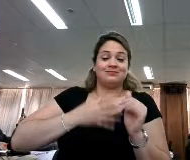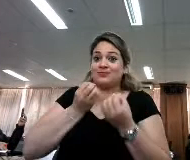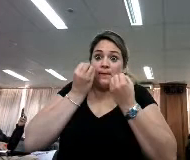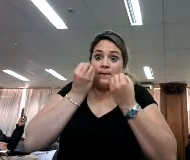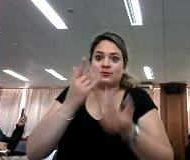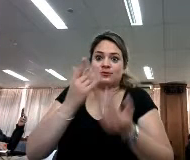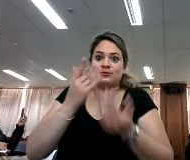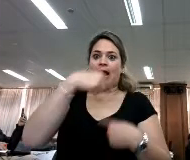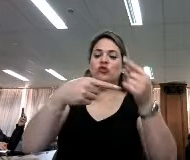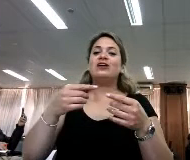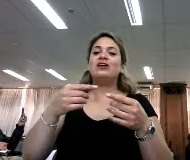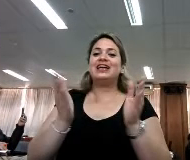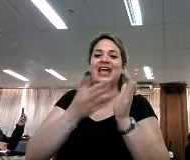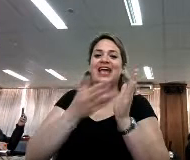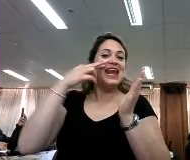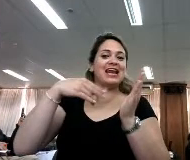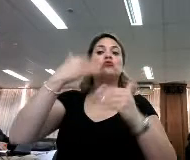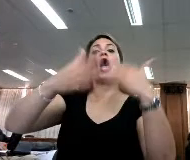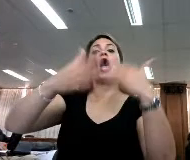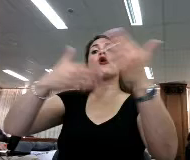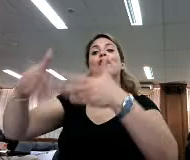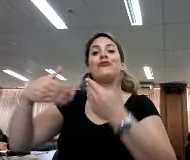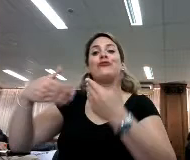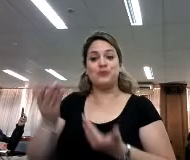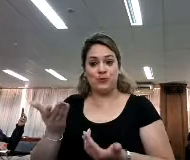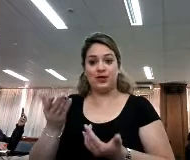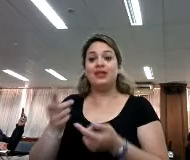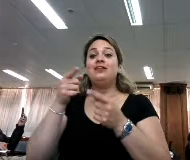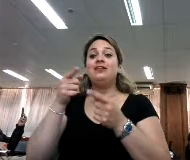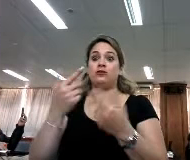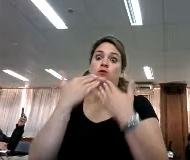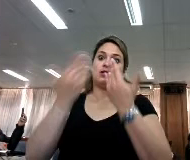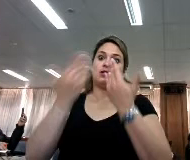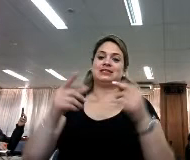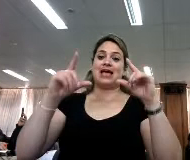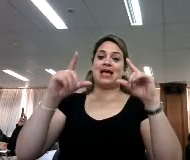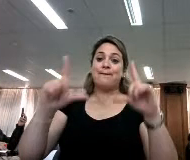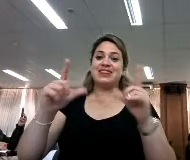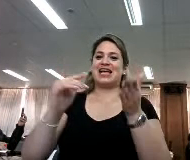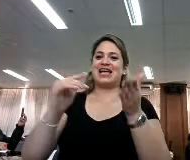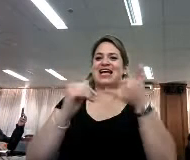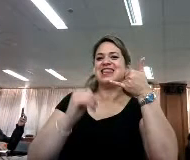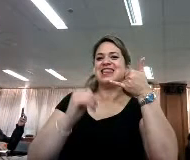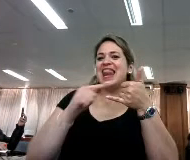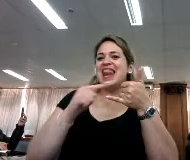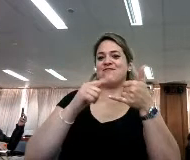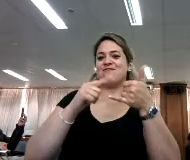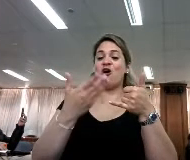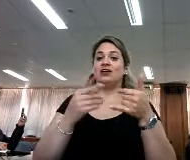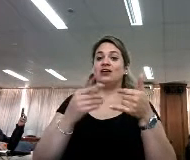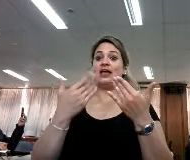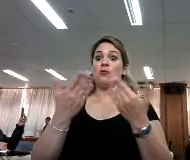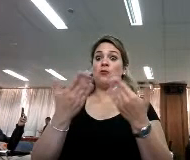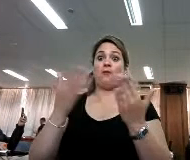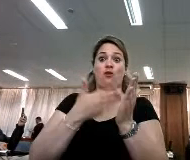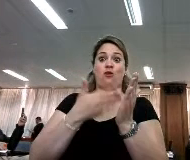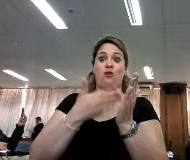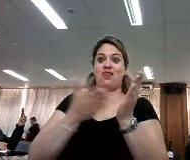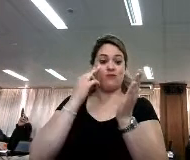seguir leyendo y esto nos está permitiendo precisamente esto, las pantallas, las pantallas que nos permiten la elasticidad del libro,